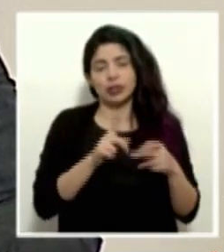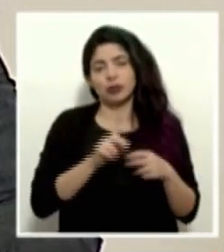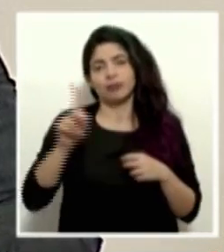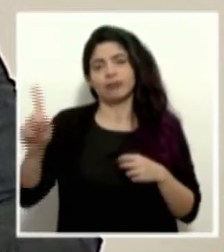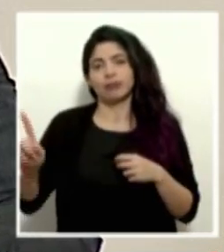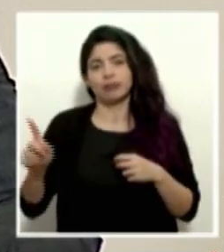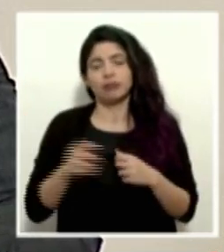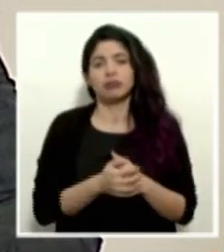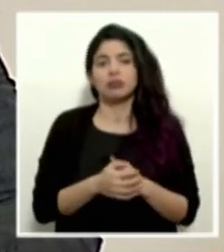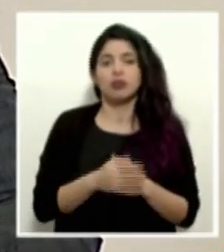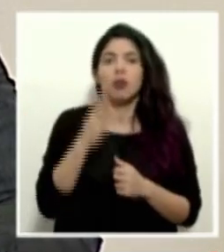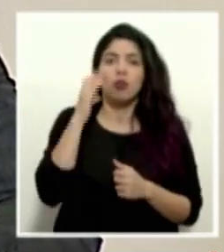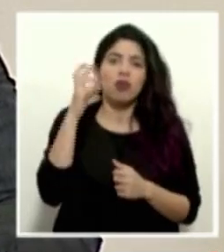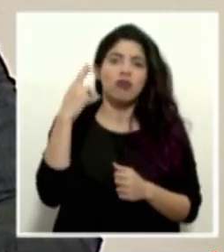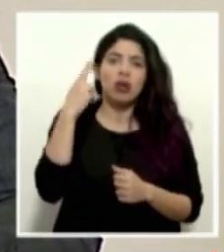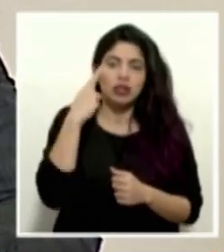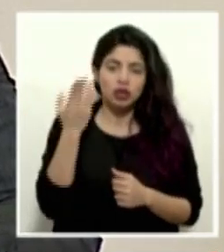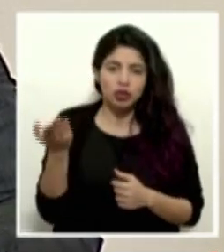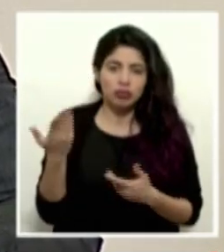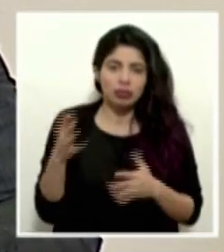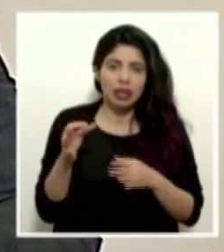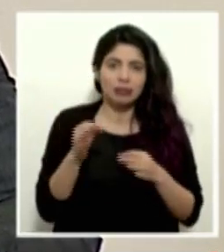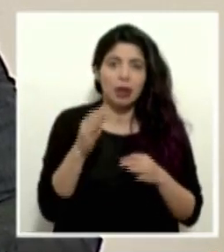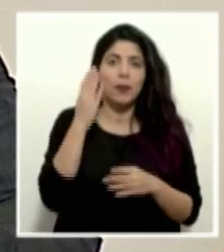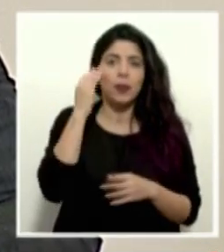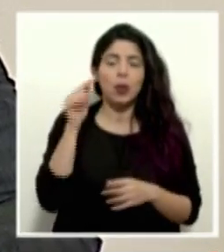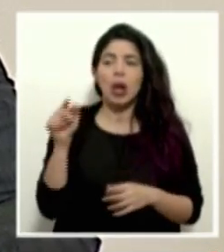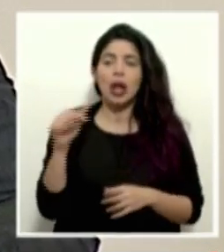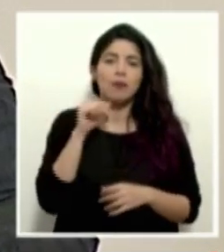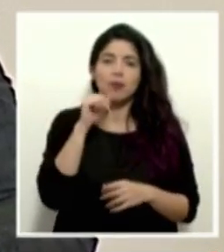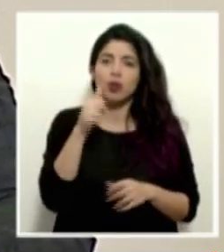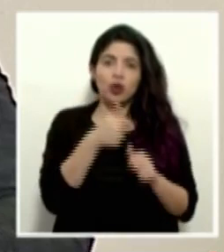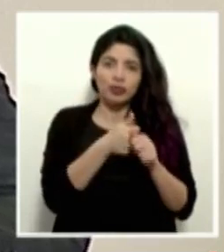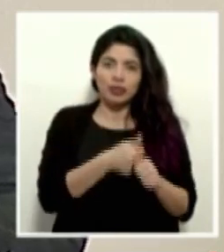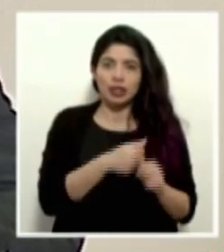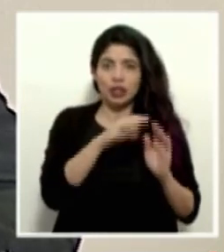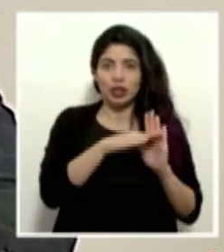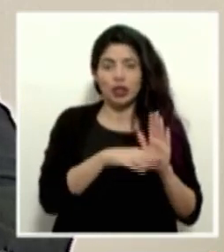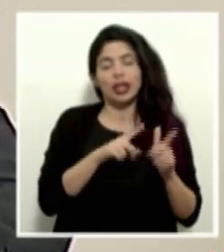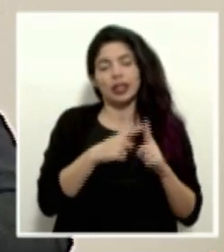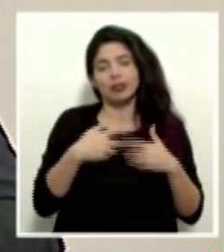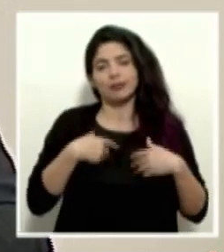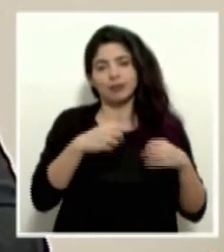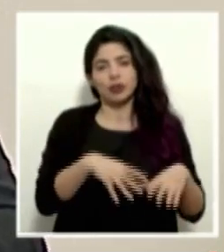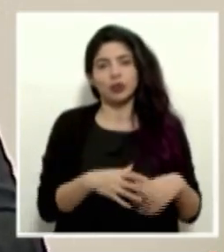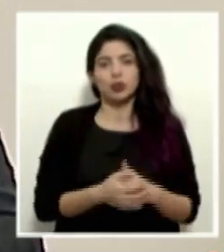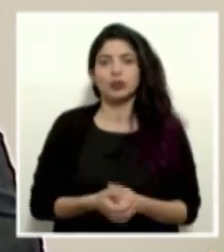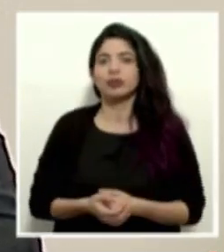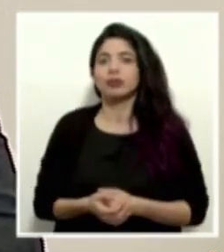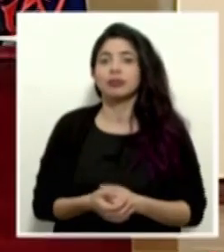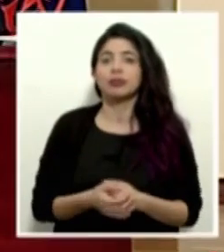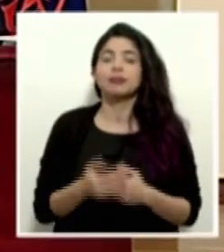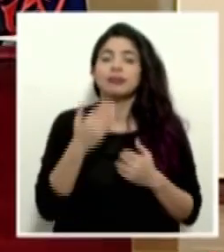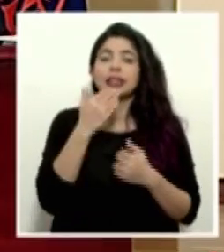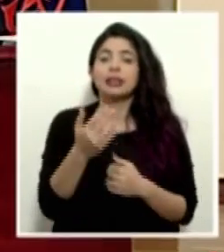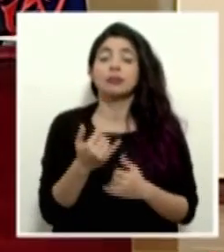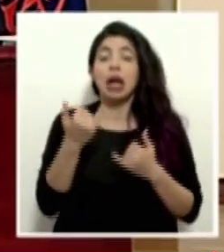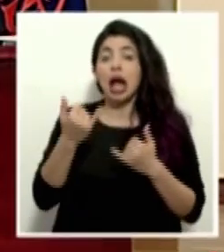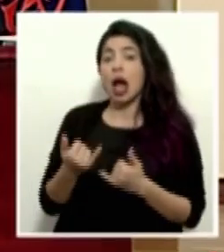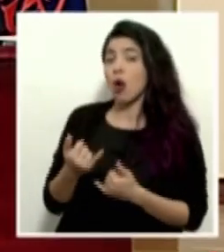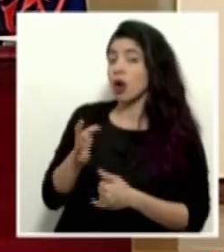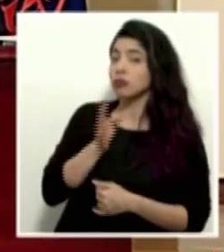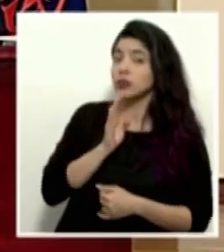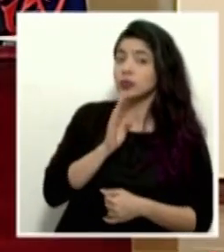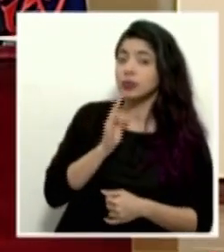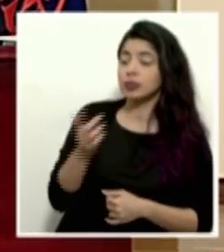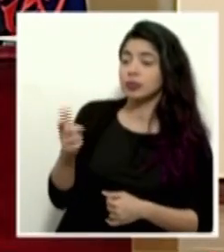todo el motivo y la razón de no haber acatado las indicaciones. Gracias. A continuación cedemos